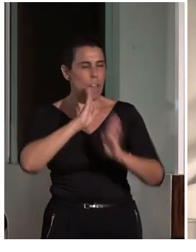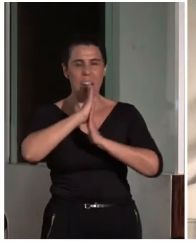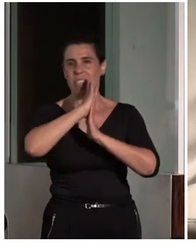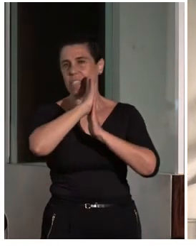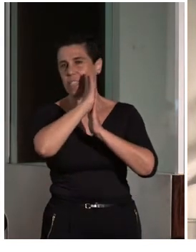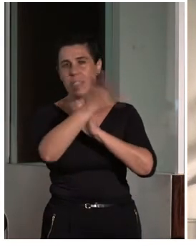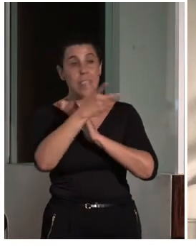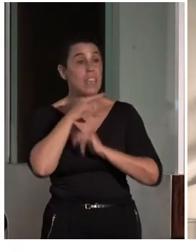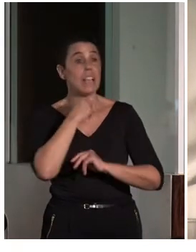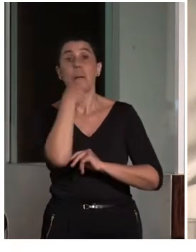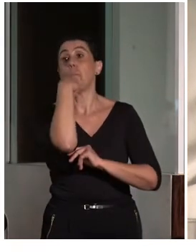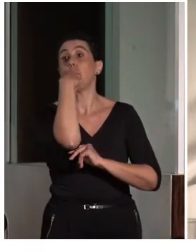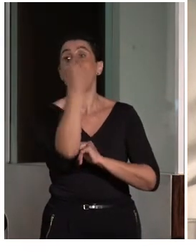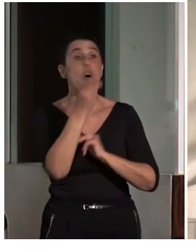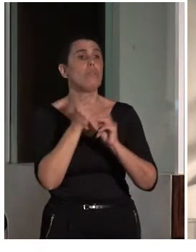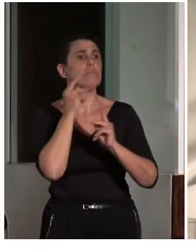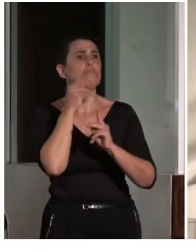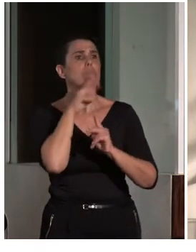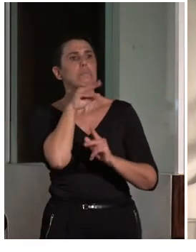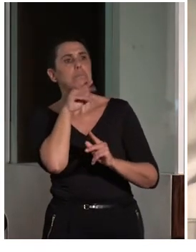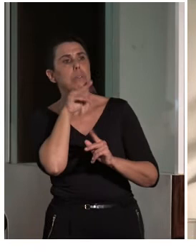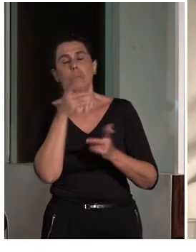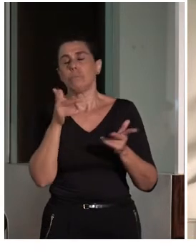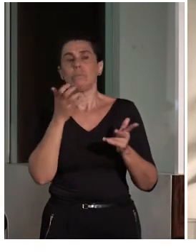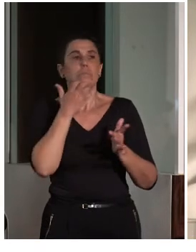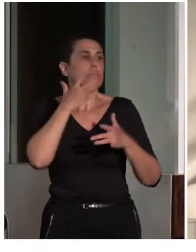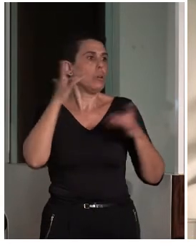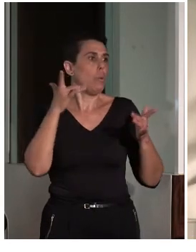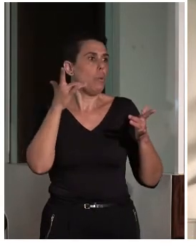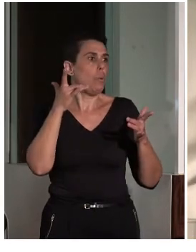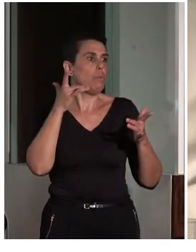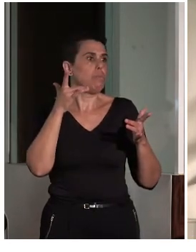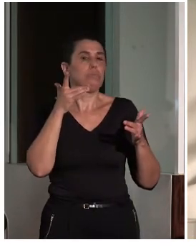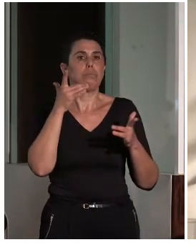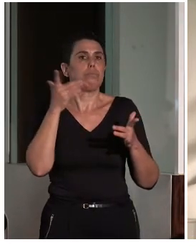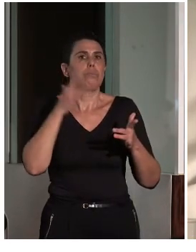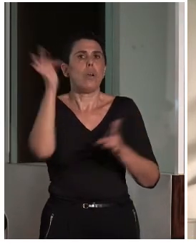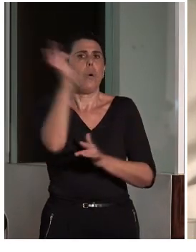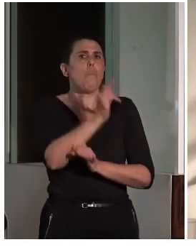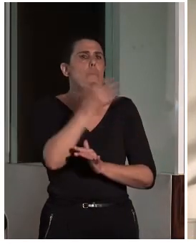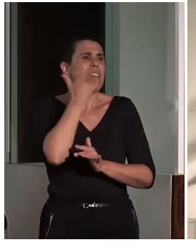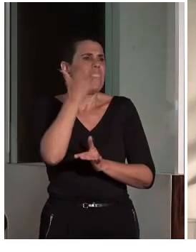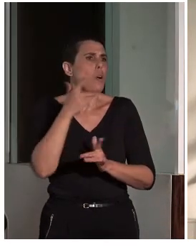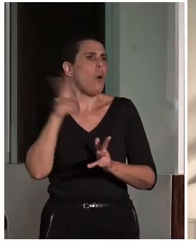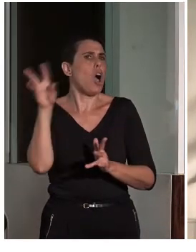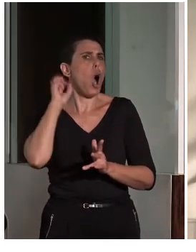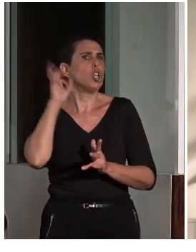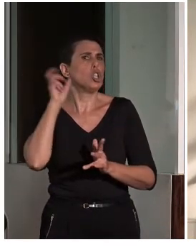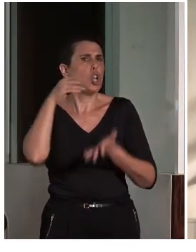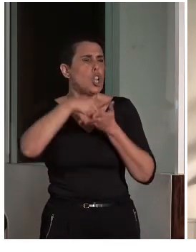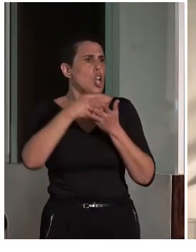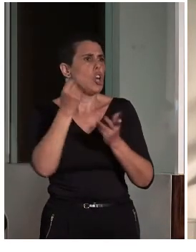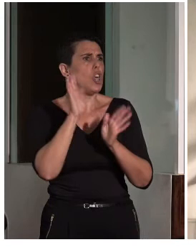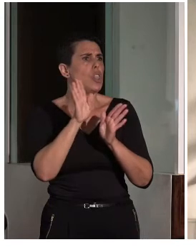lo que se está explicando, a lo que…, si hay una locución en un museo, en un entorno cultural o